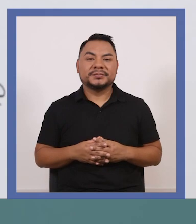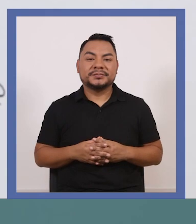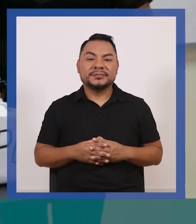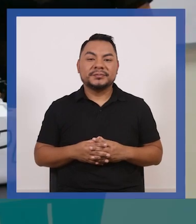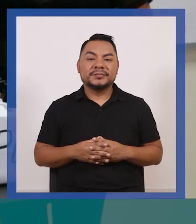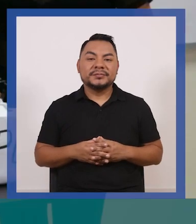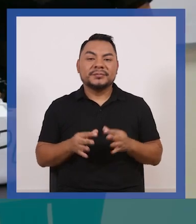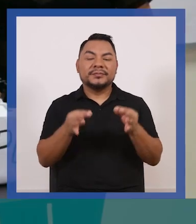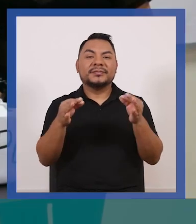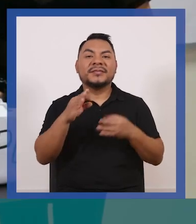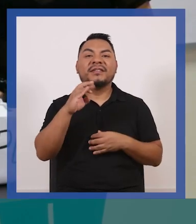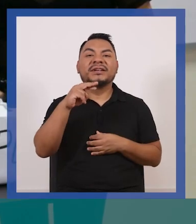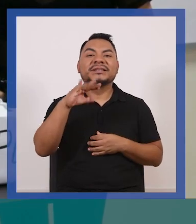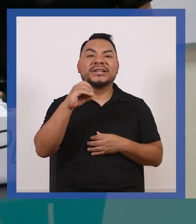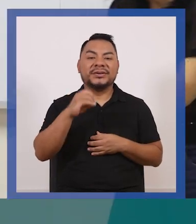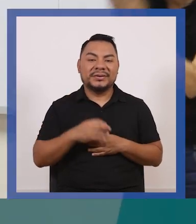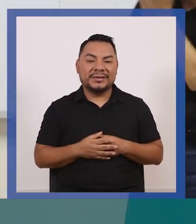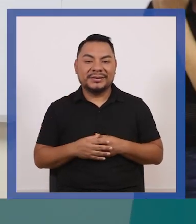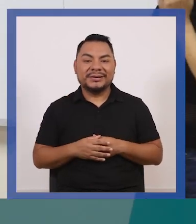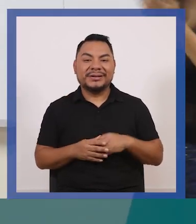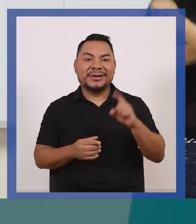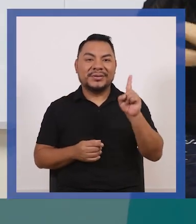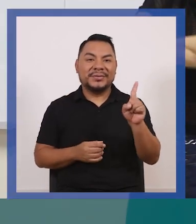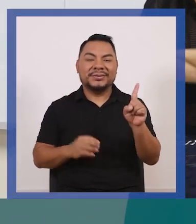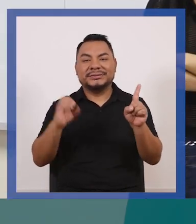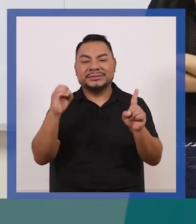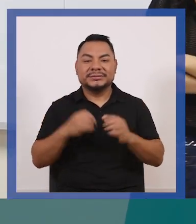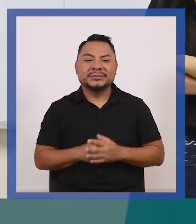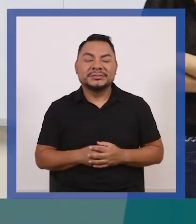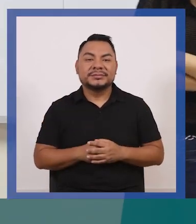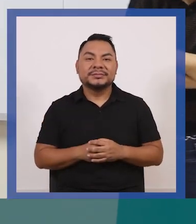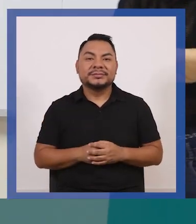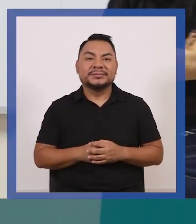A ver. Francisco. Francisco.